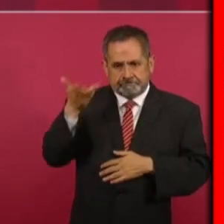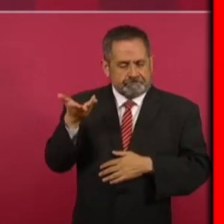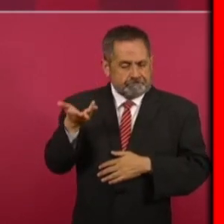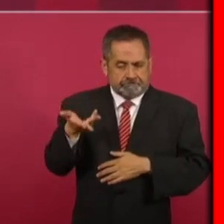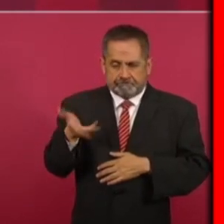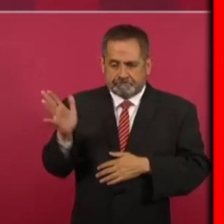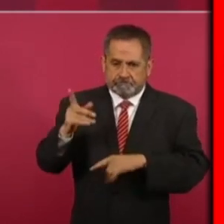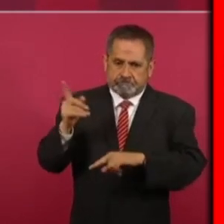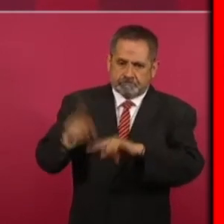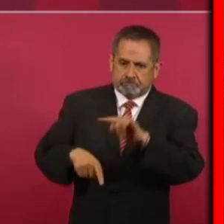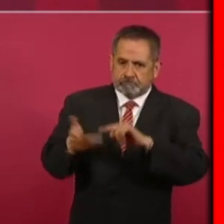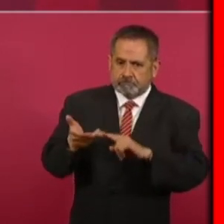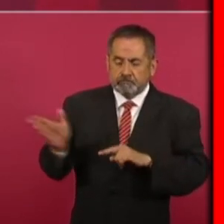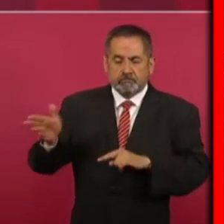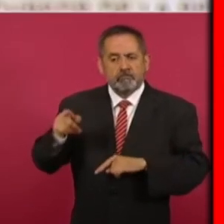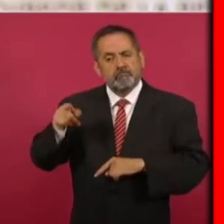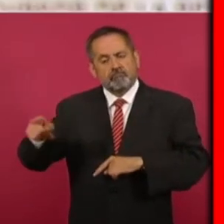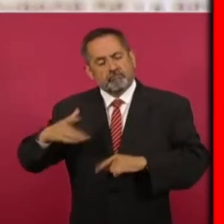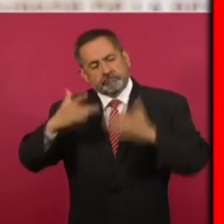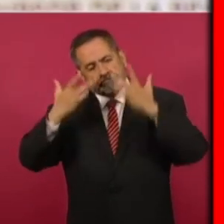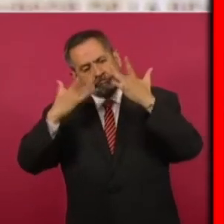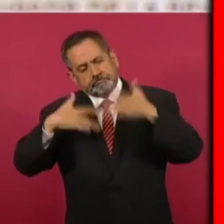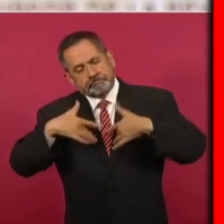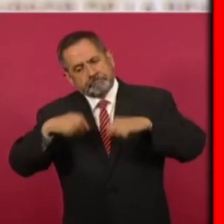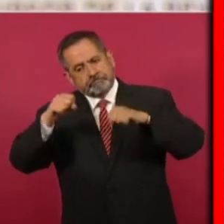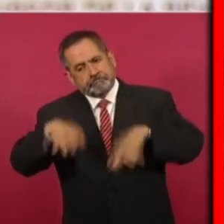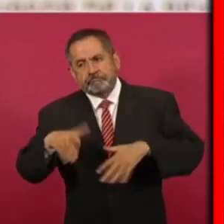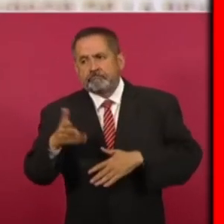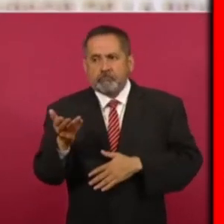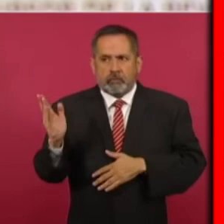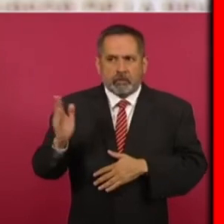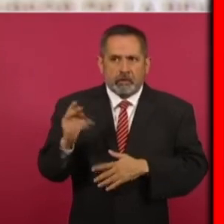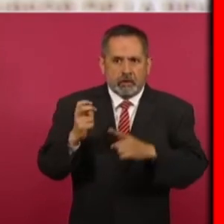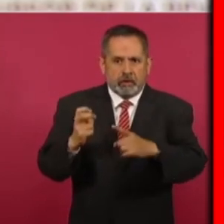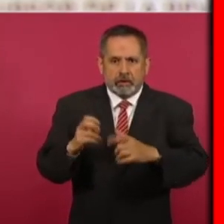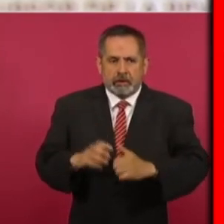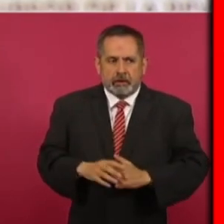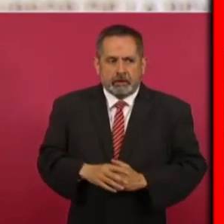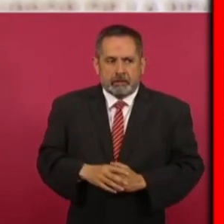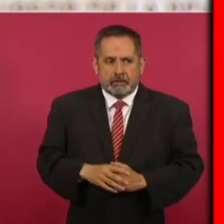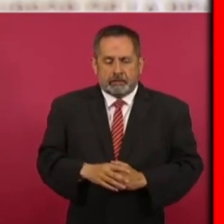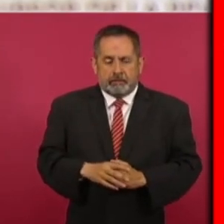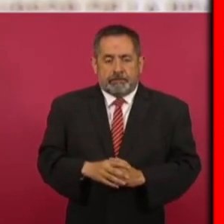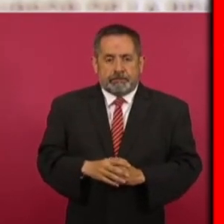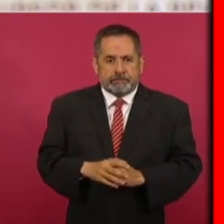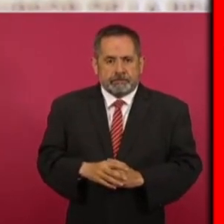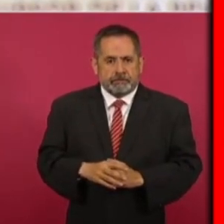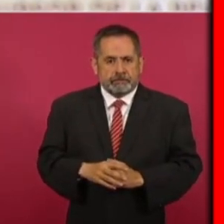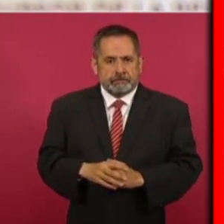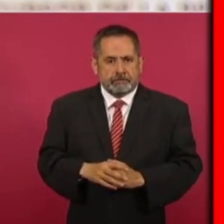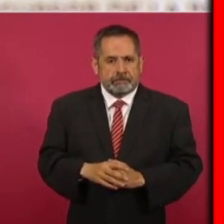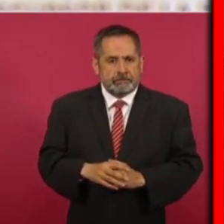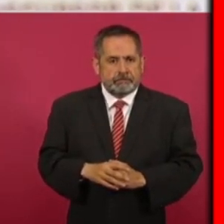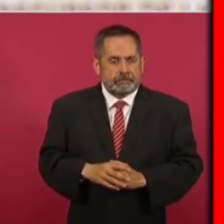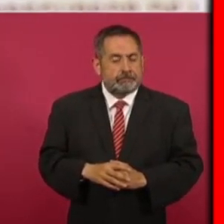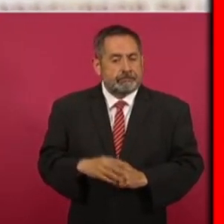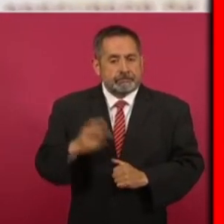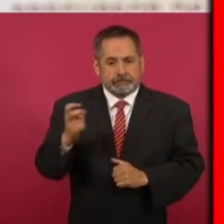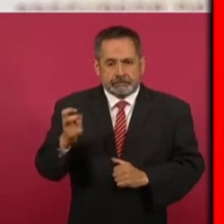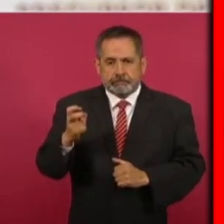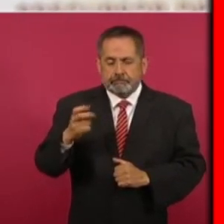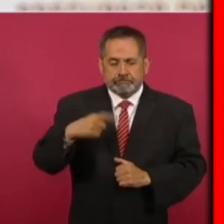regalo que recibió López Obrador en la visita a Cuba, pues el presidente